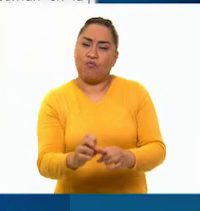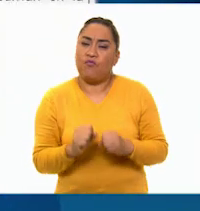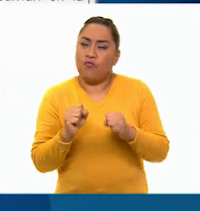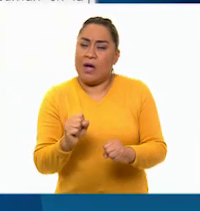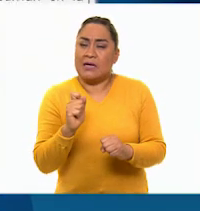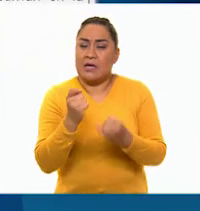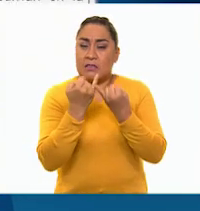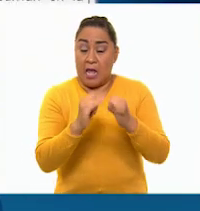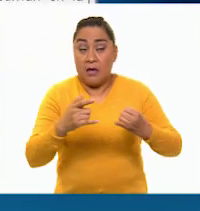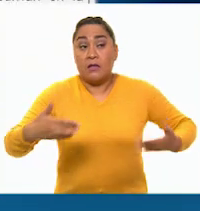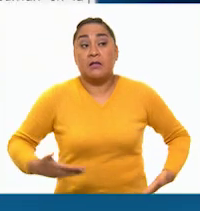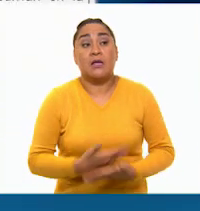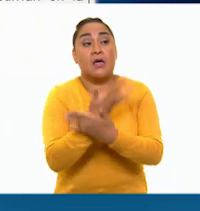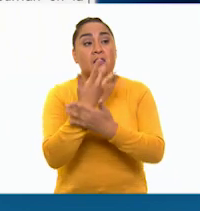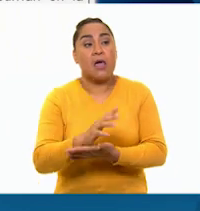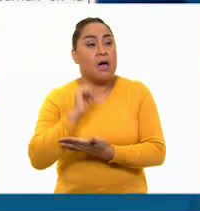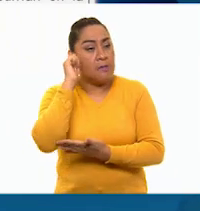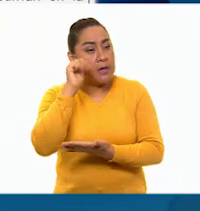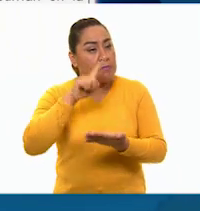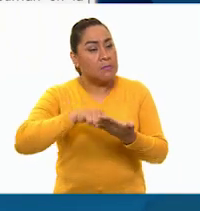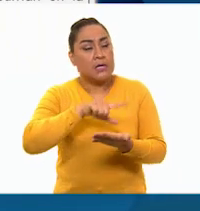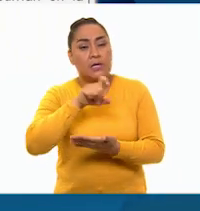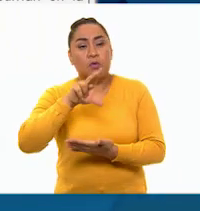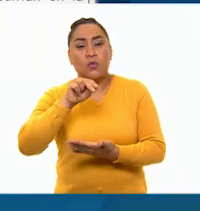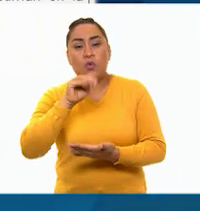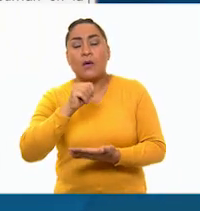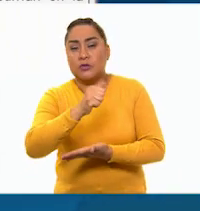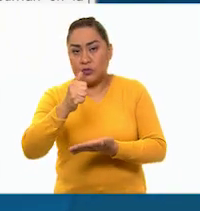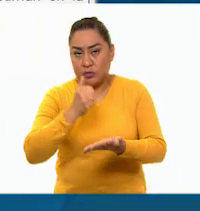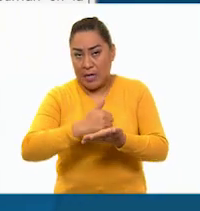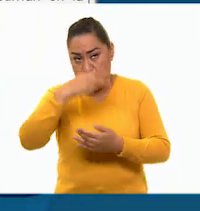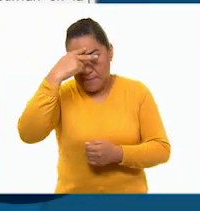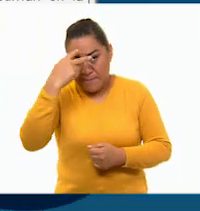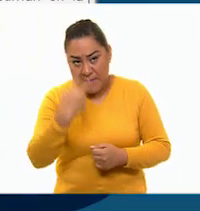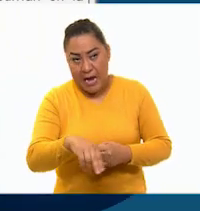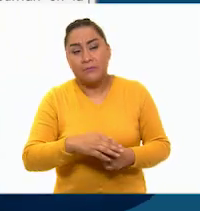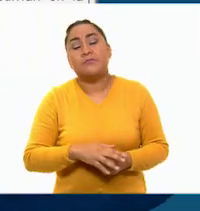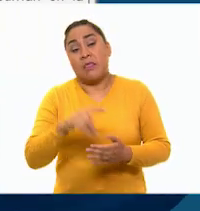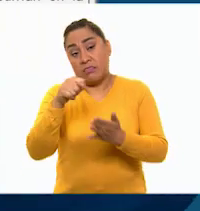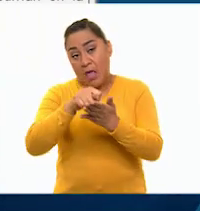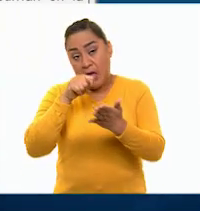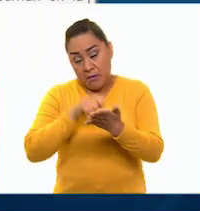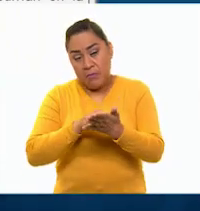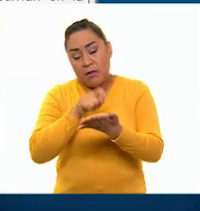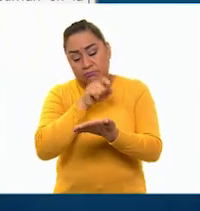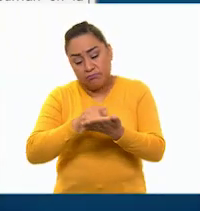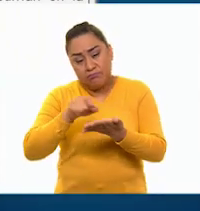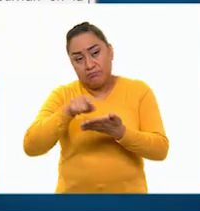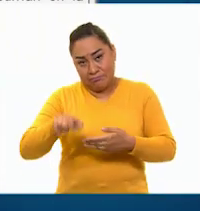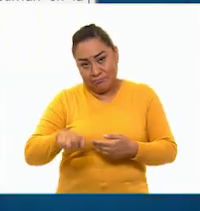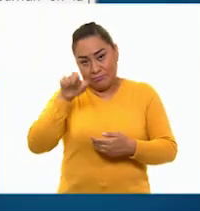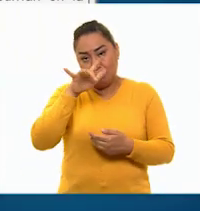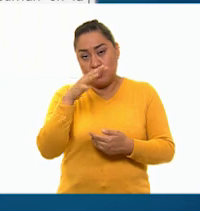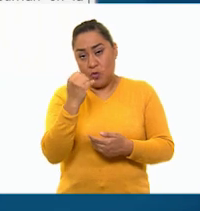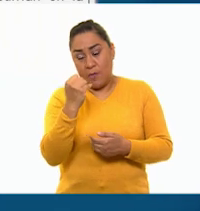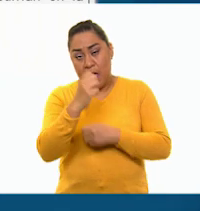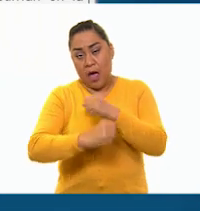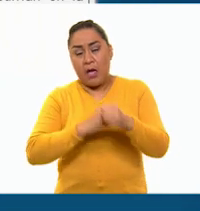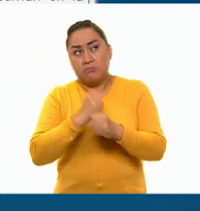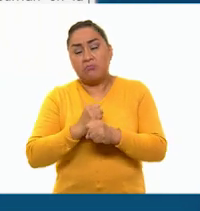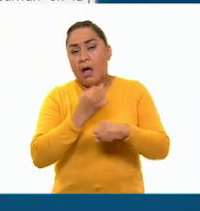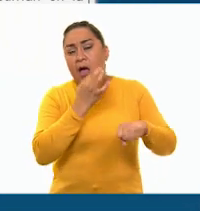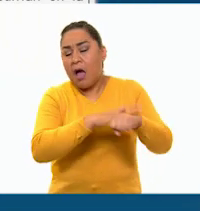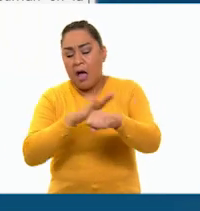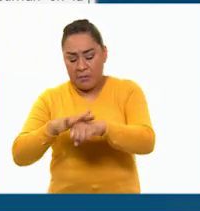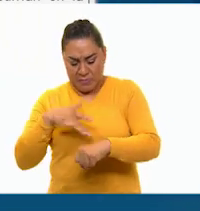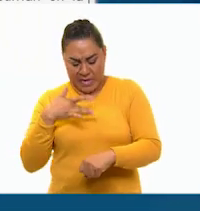Nació el 10 de abril de 1789 en la Ciudad de México. En su testamento, escrito a los 50 años, declaraba estar sana,